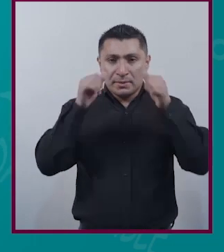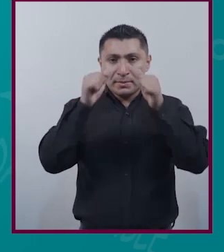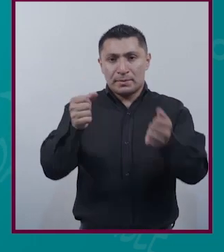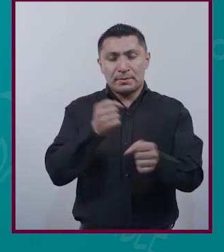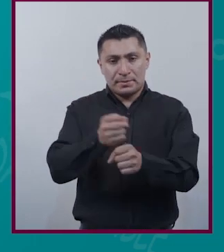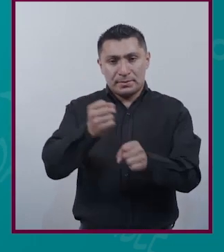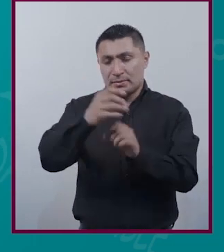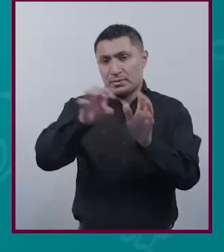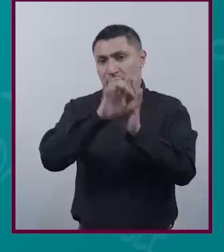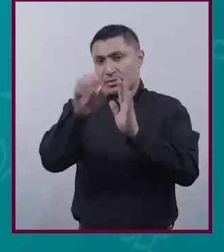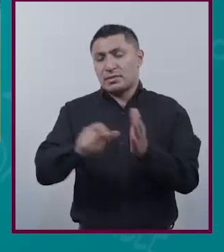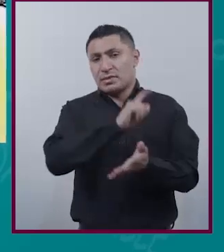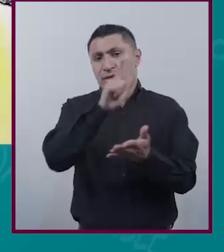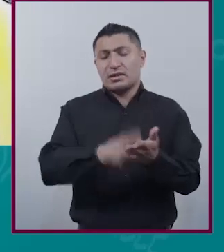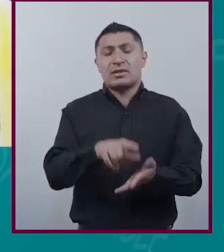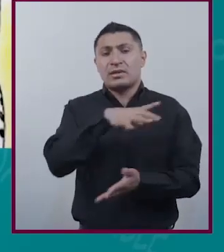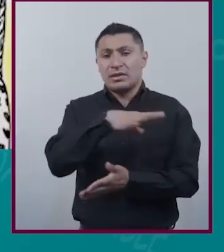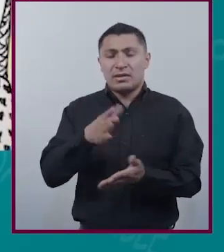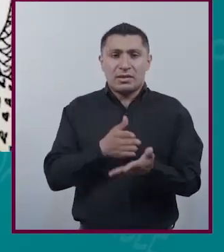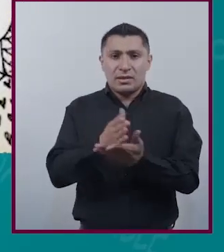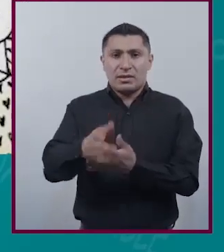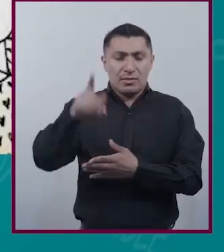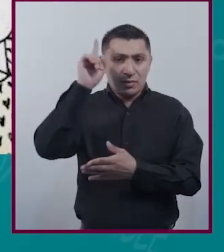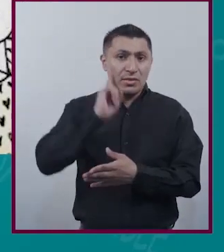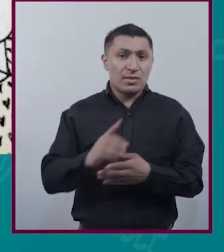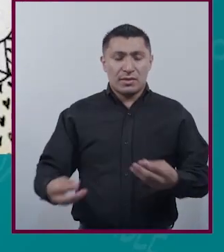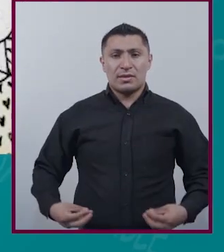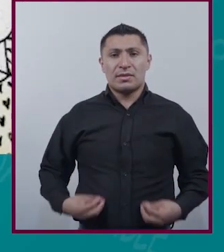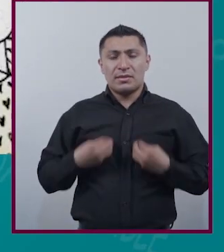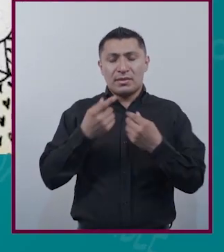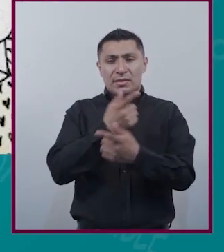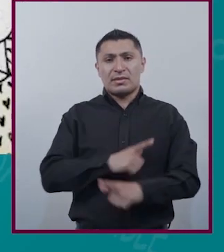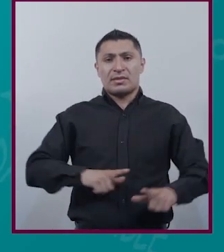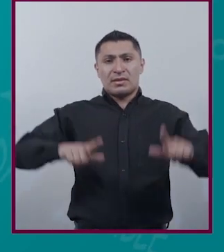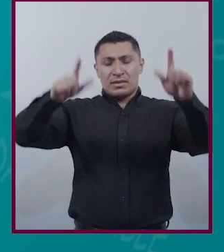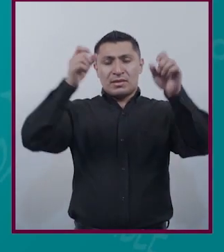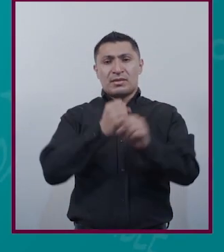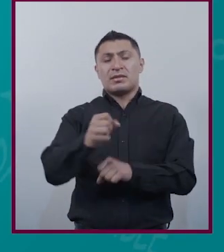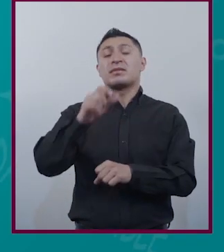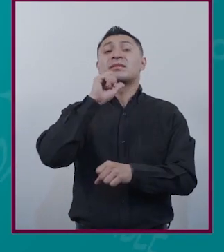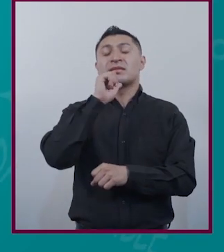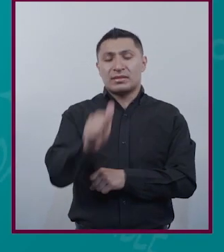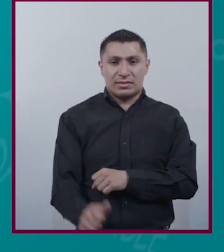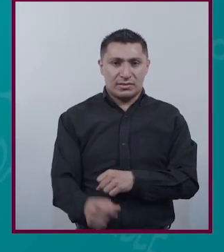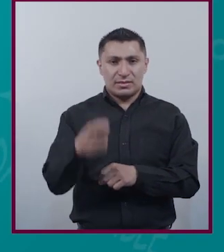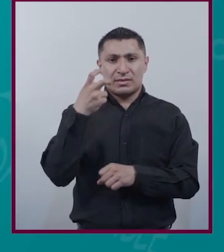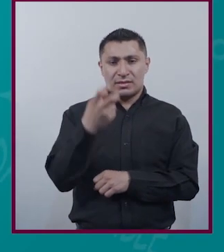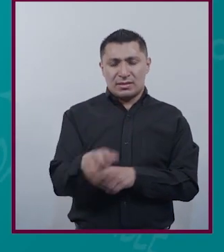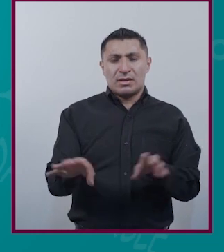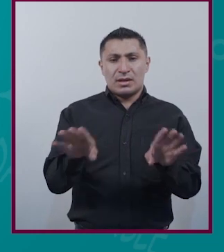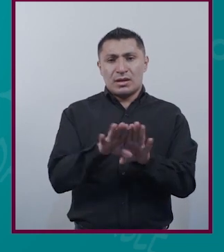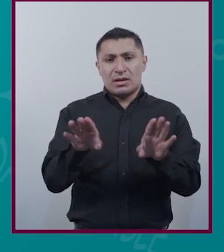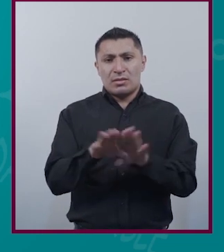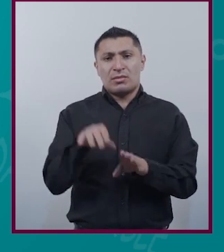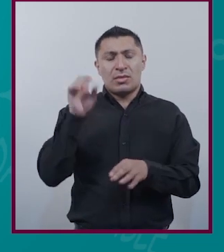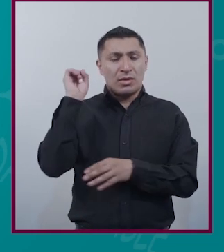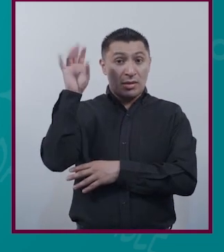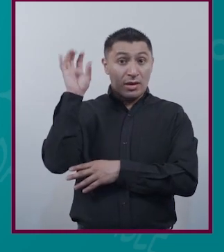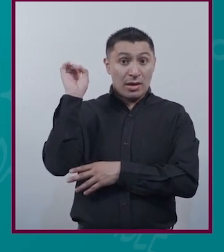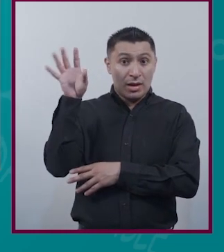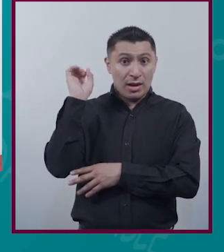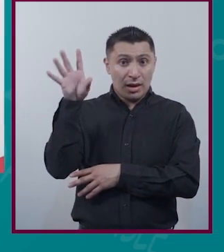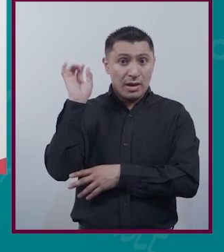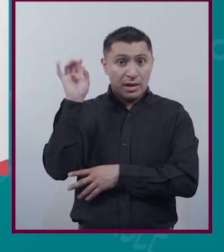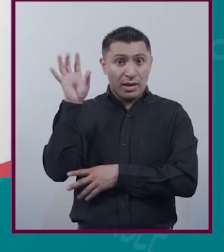ejemplo La Ley General de Acceso de las Mujeres A una vida libre de violencia Cuyo mecanismo más conocido Es la alerta de